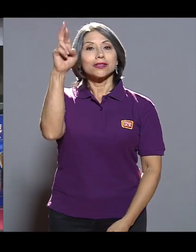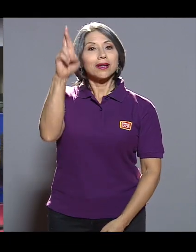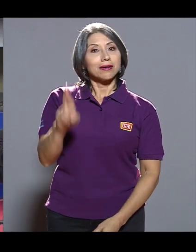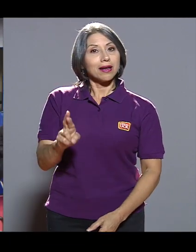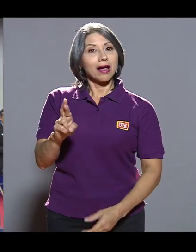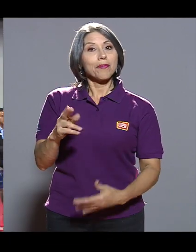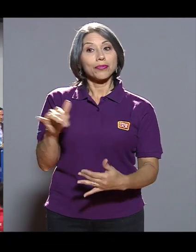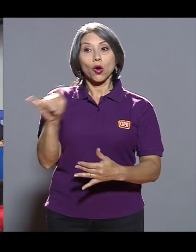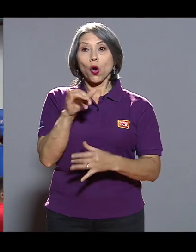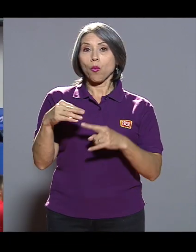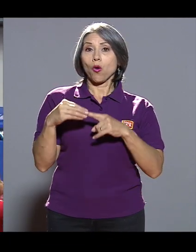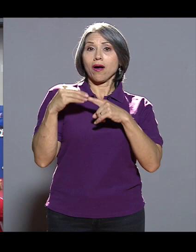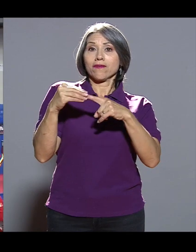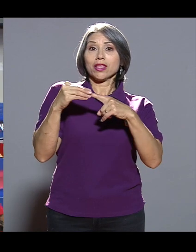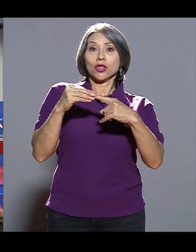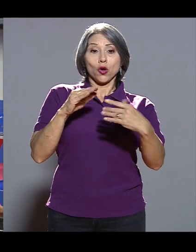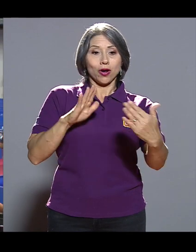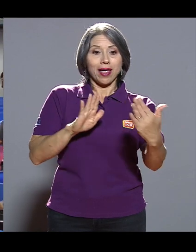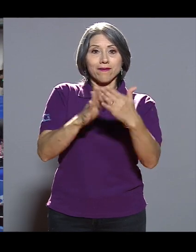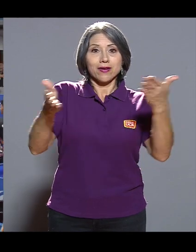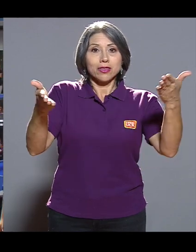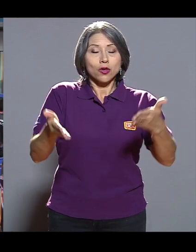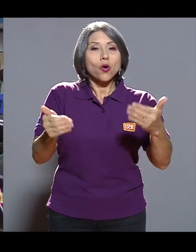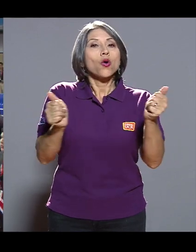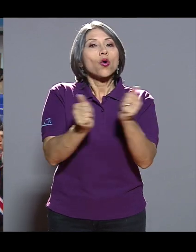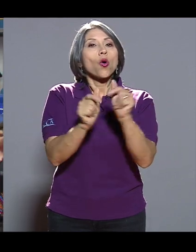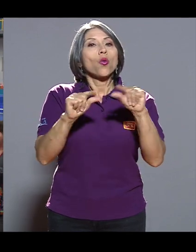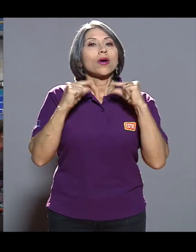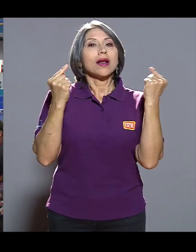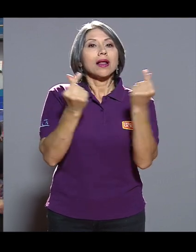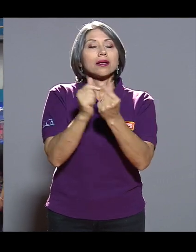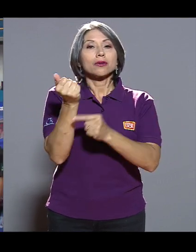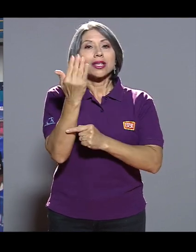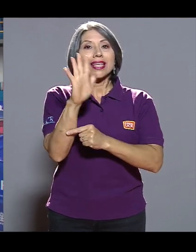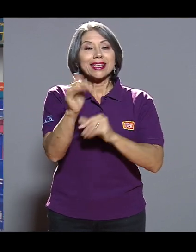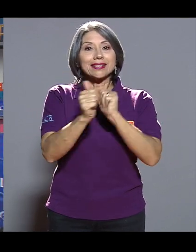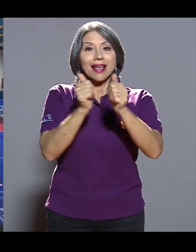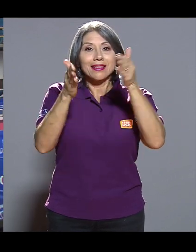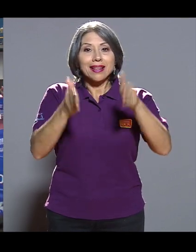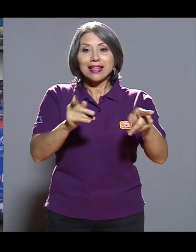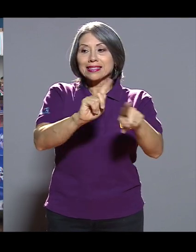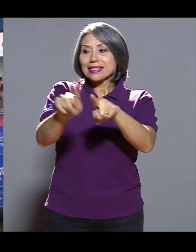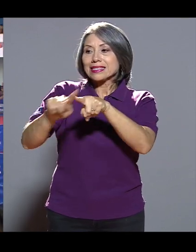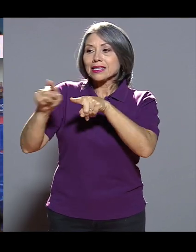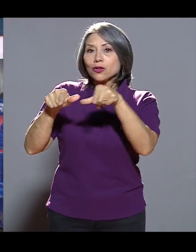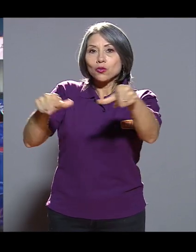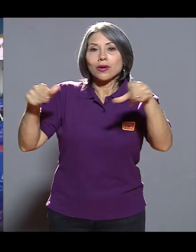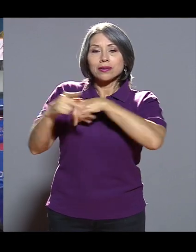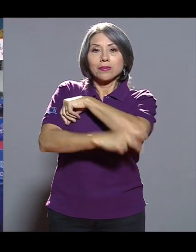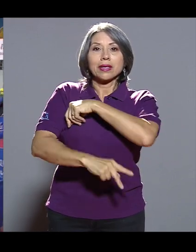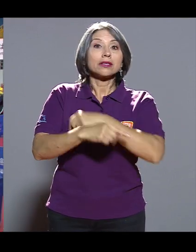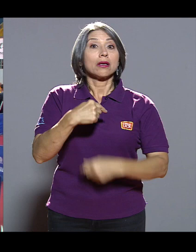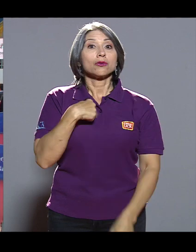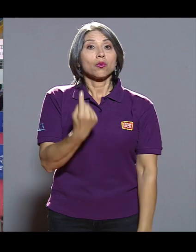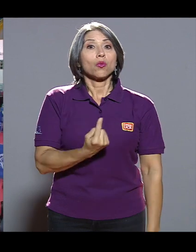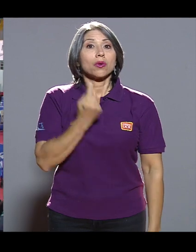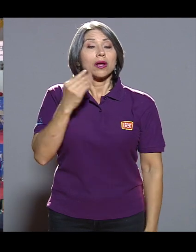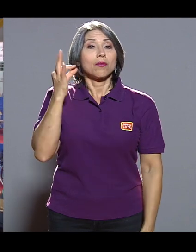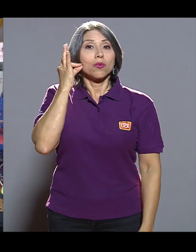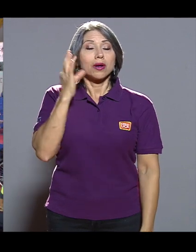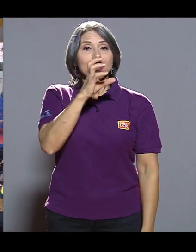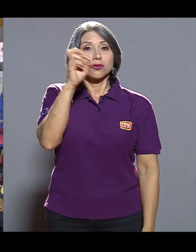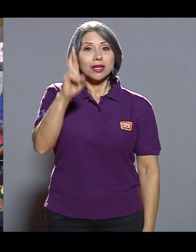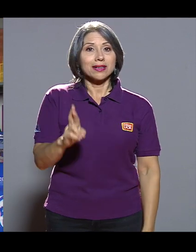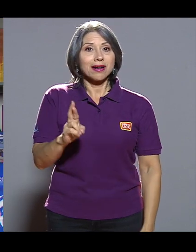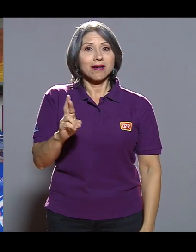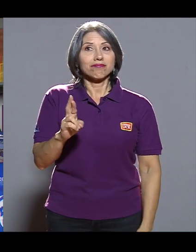enfrentó como anfitrión este evento con una delegación de 15 atletas de distintas zonas del país. Sí, soy la única mujer en Costa